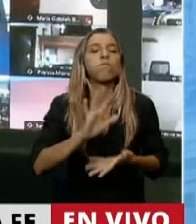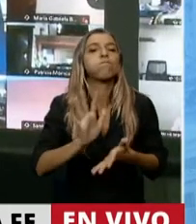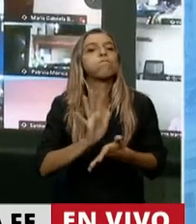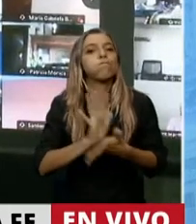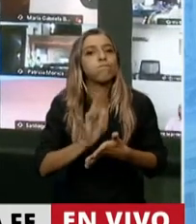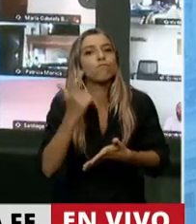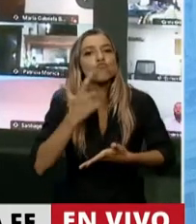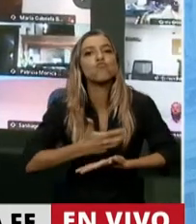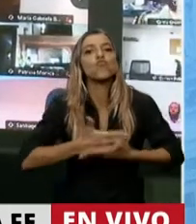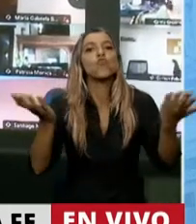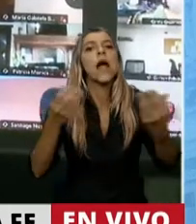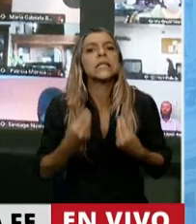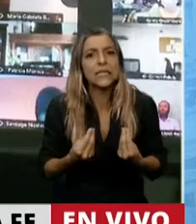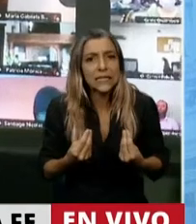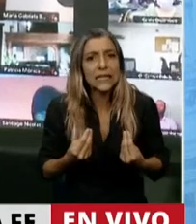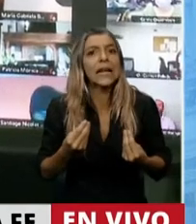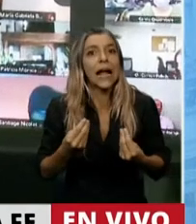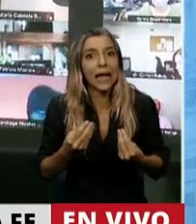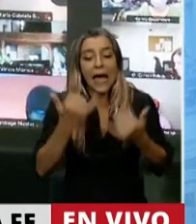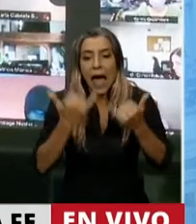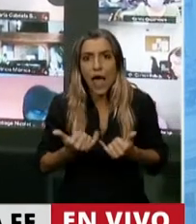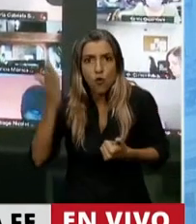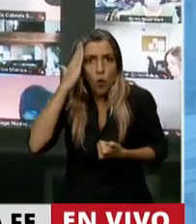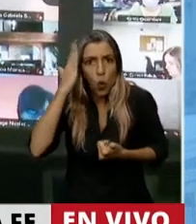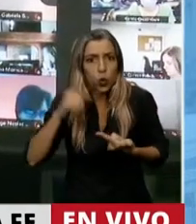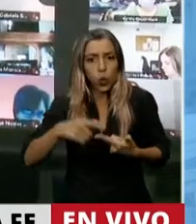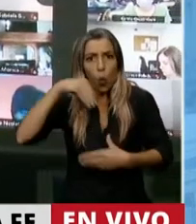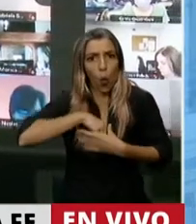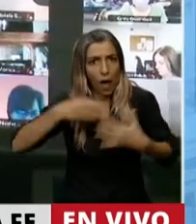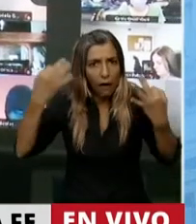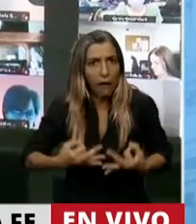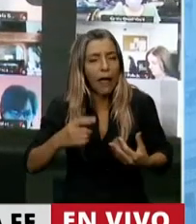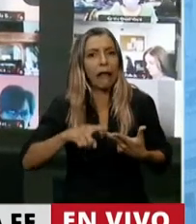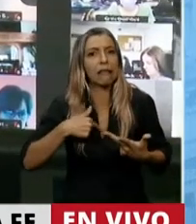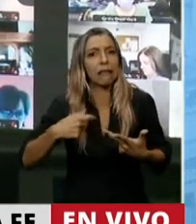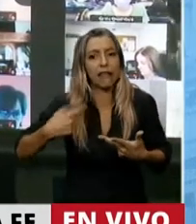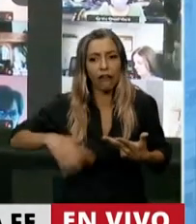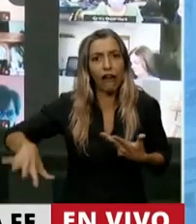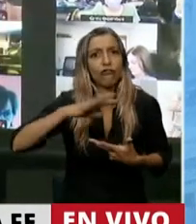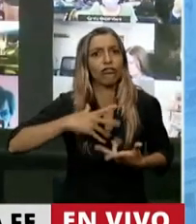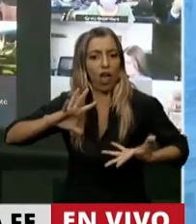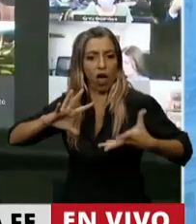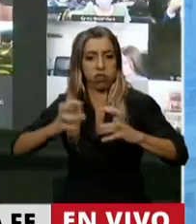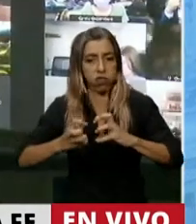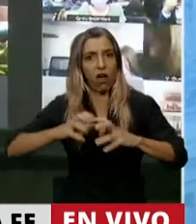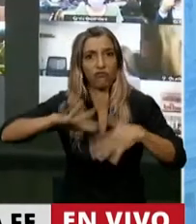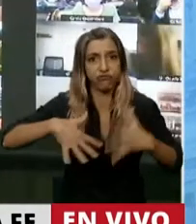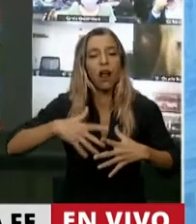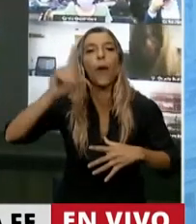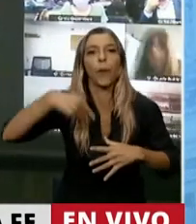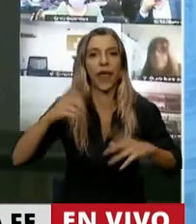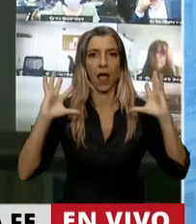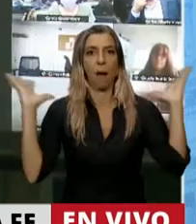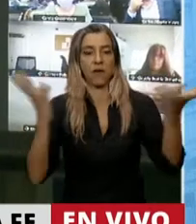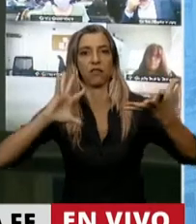externa de una crisis ética, cultural, antropológica de la modernidad. O sea que la crisis ecológica es una